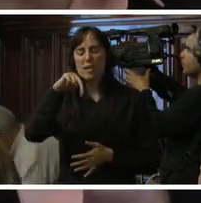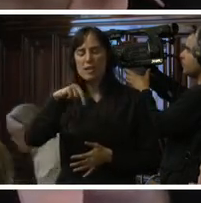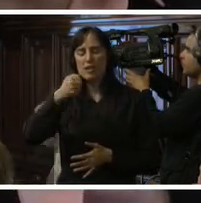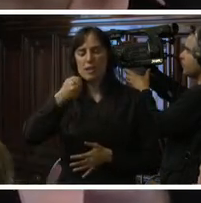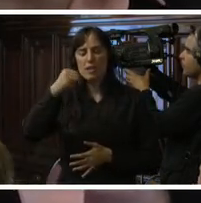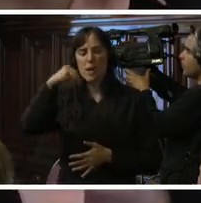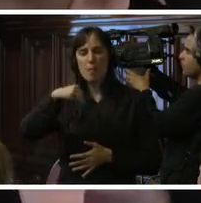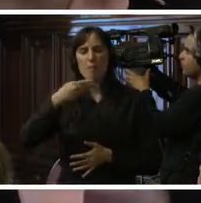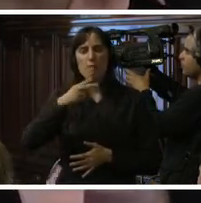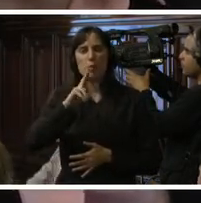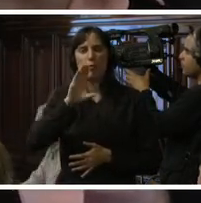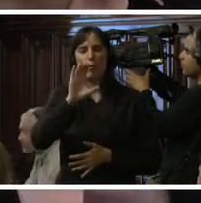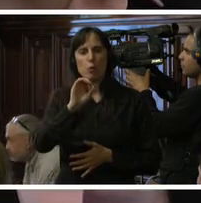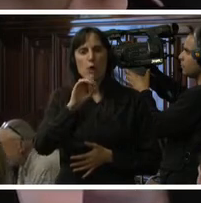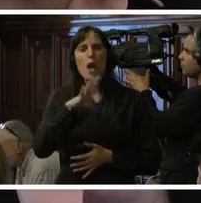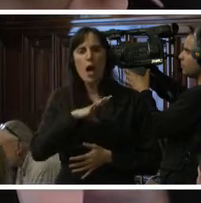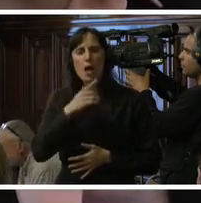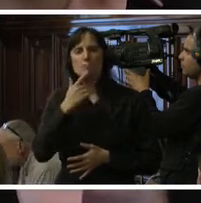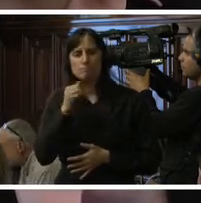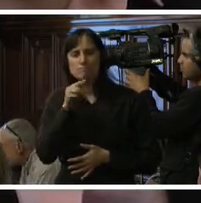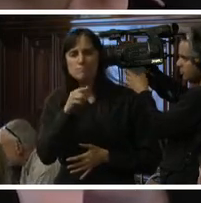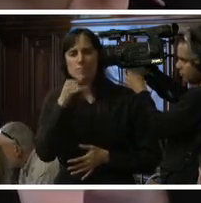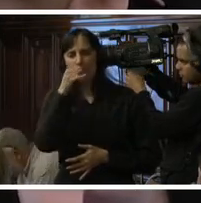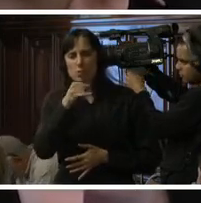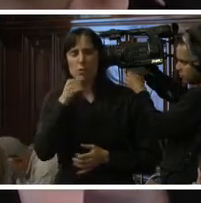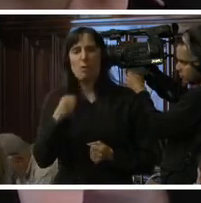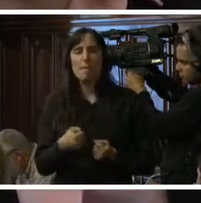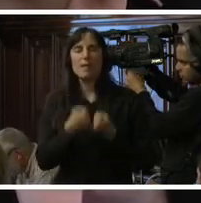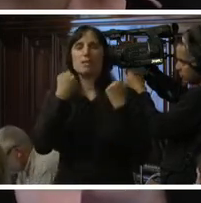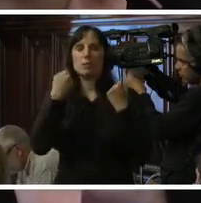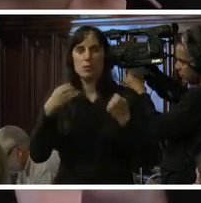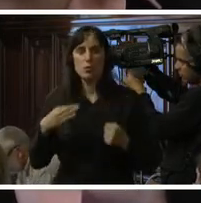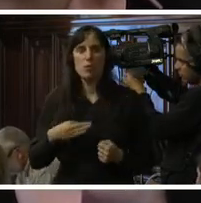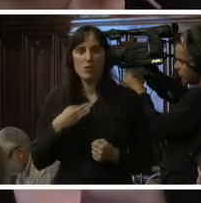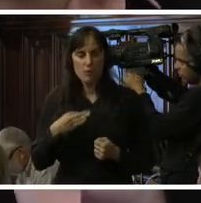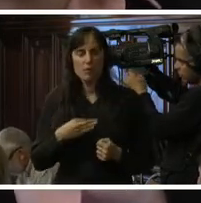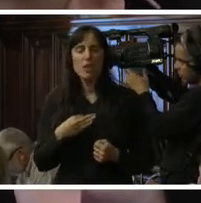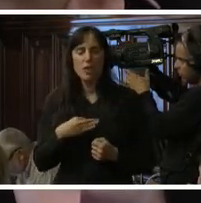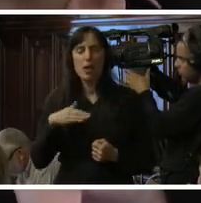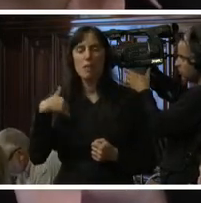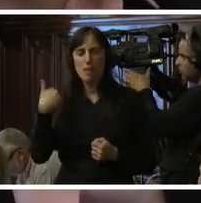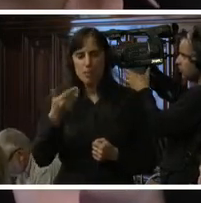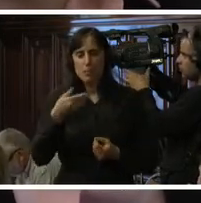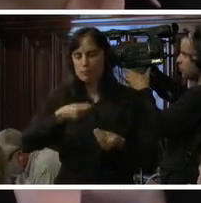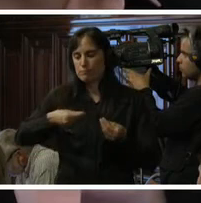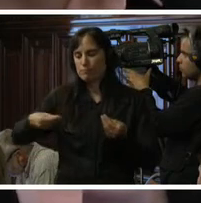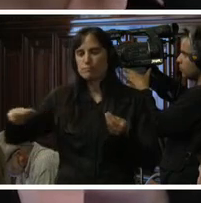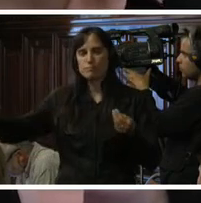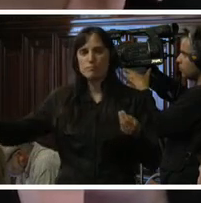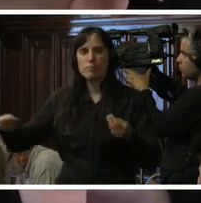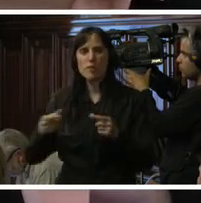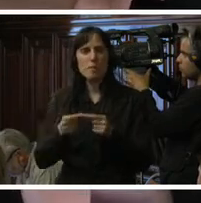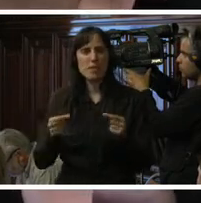mujeres hay un ejemplo de la vida de esas mujeres el impacto en su vida y después voy a distribuir esto y me gustaría